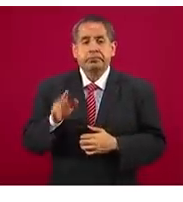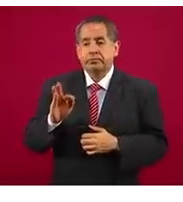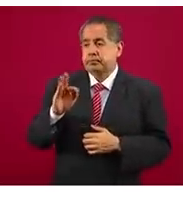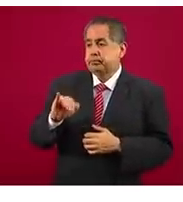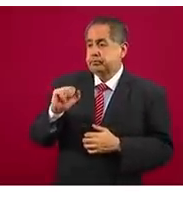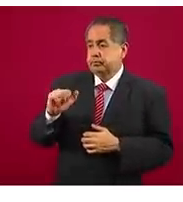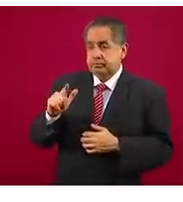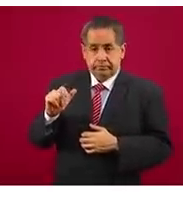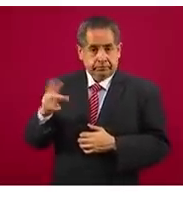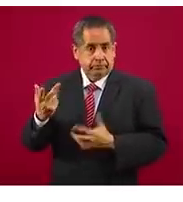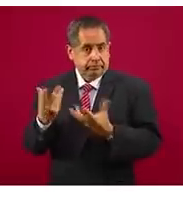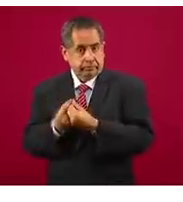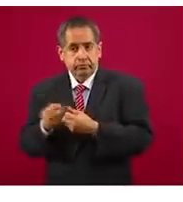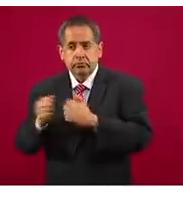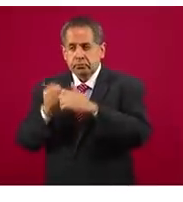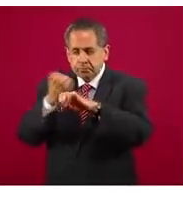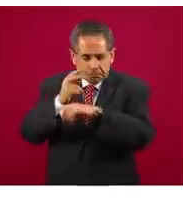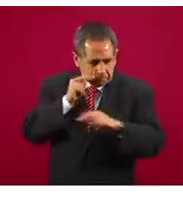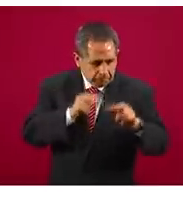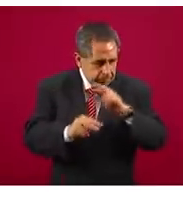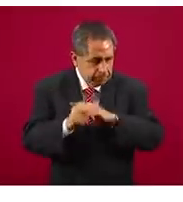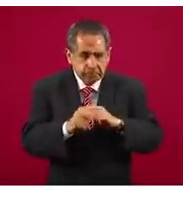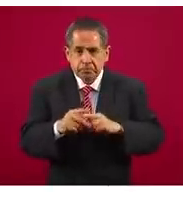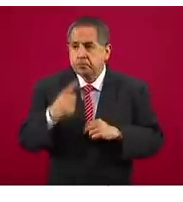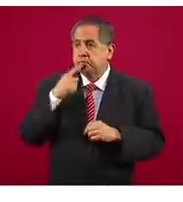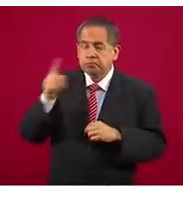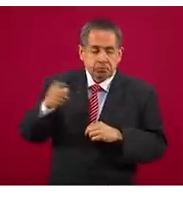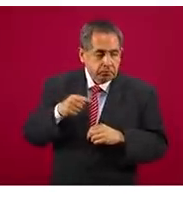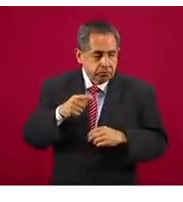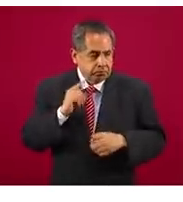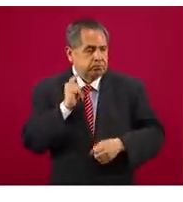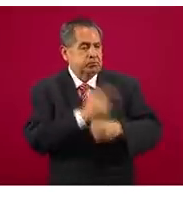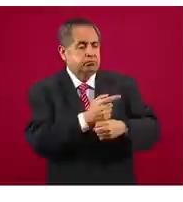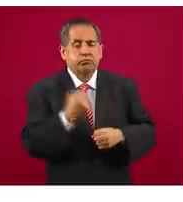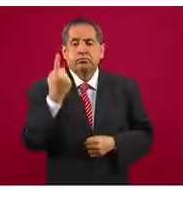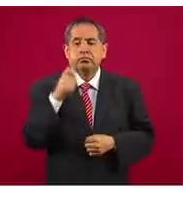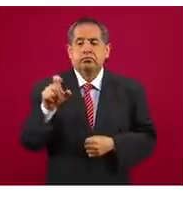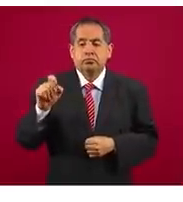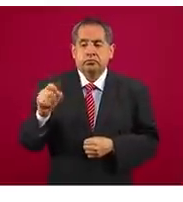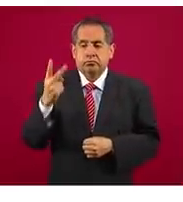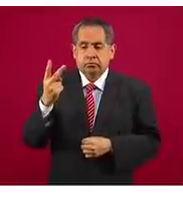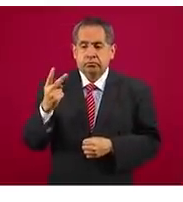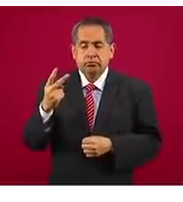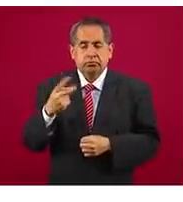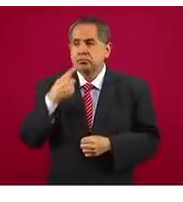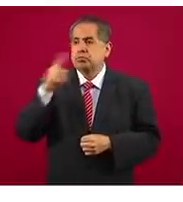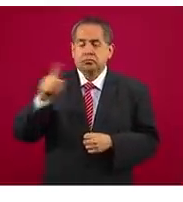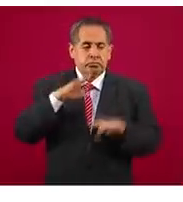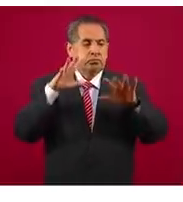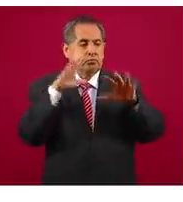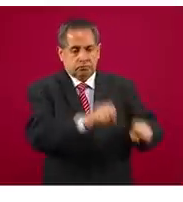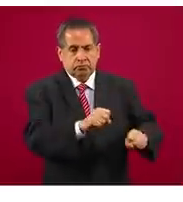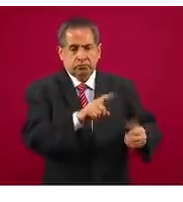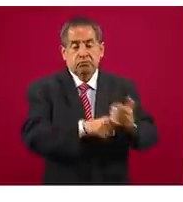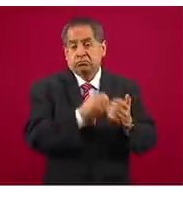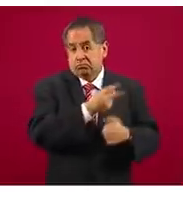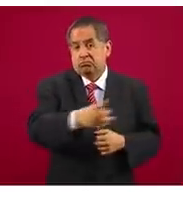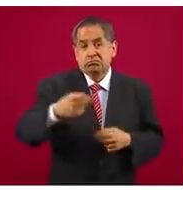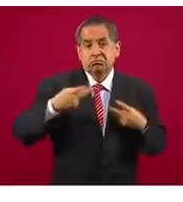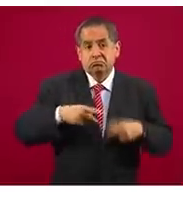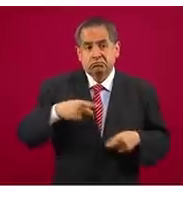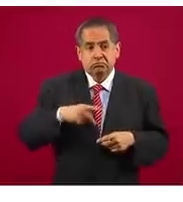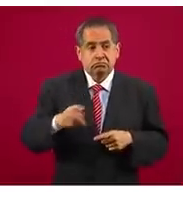República y de los estados, se han atendido 122 denuncias y se ha logrado la detención de agresores,